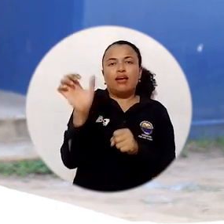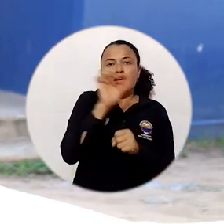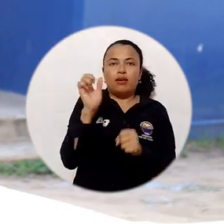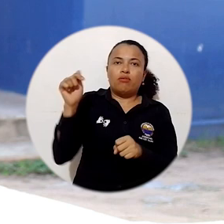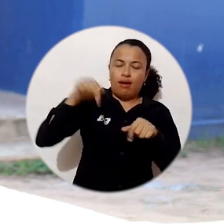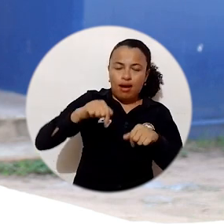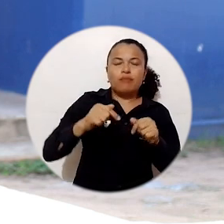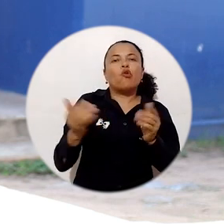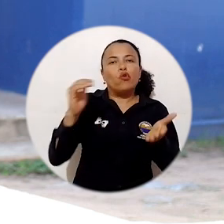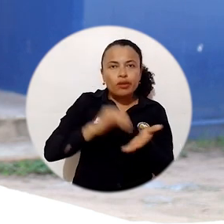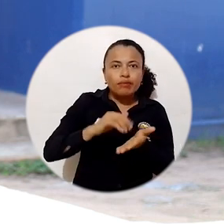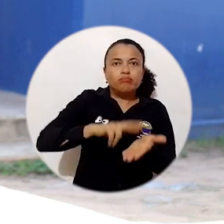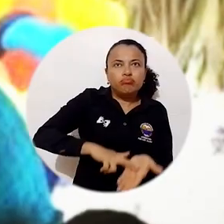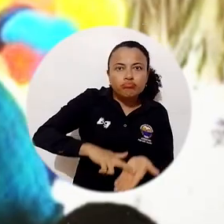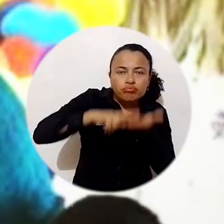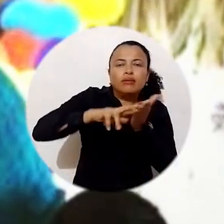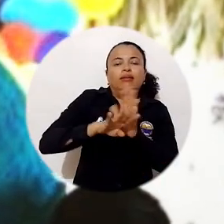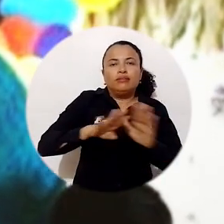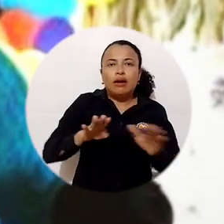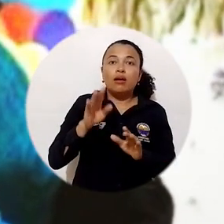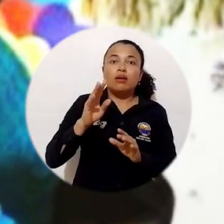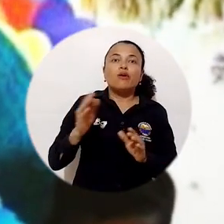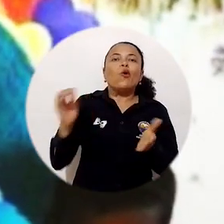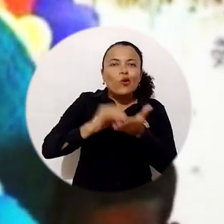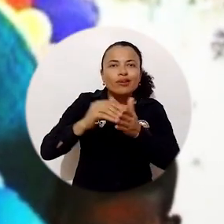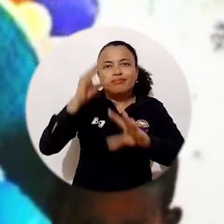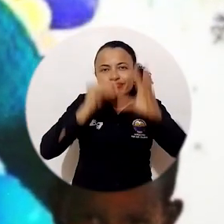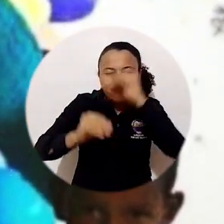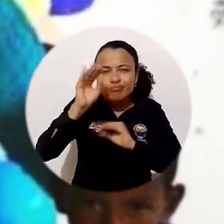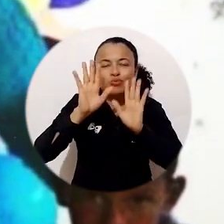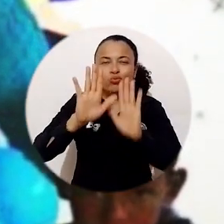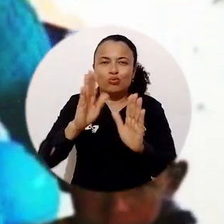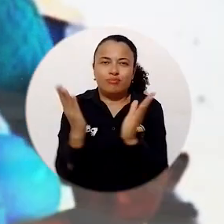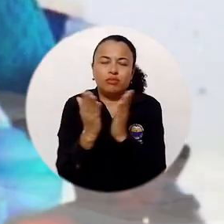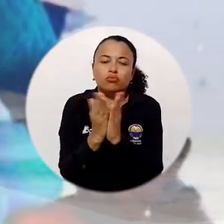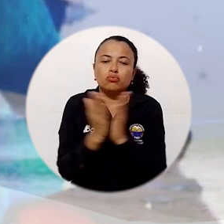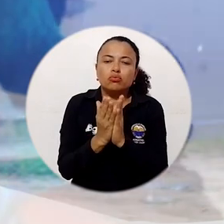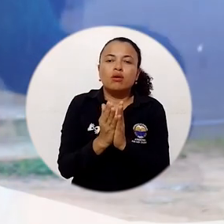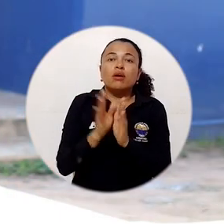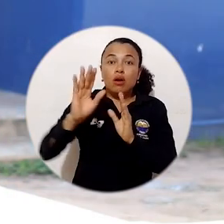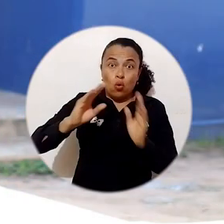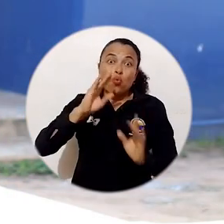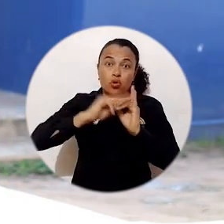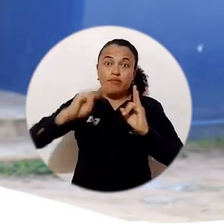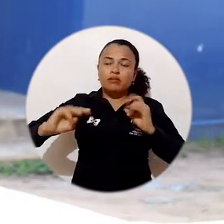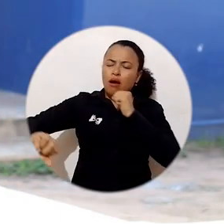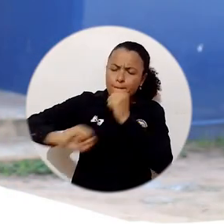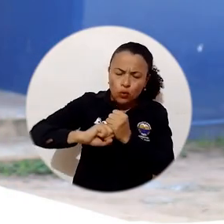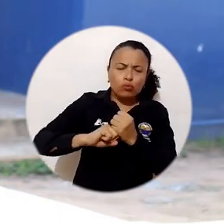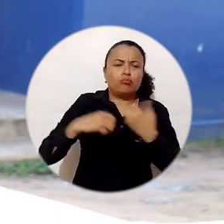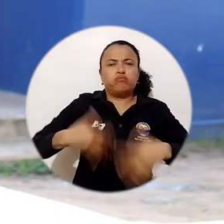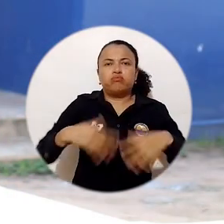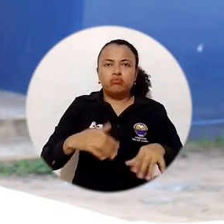nuevamente las actividades académicas. La universidad ha sido también de ese gran apoyo porque he demostrado esas capacidades que yo tengo